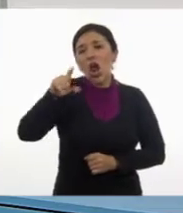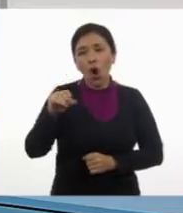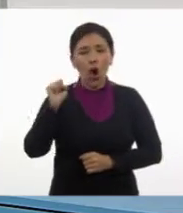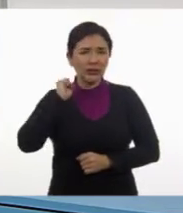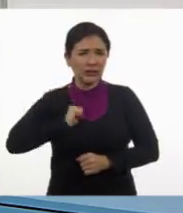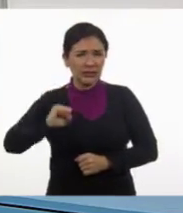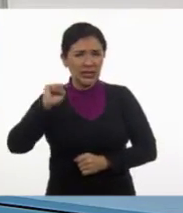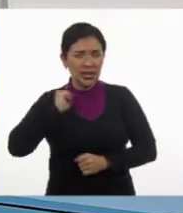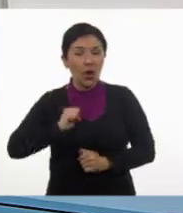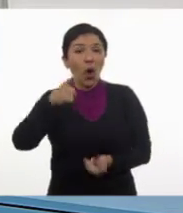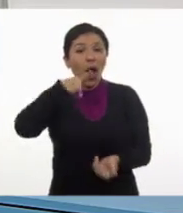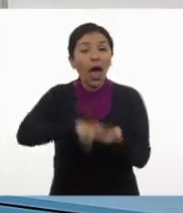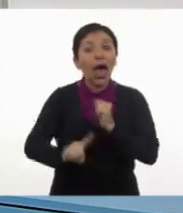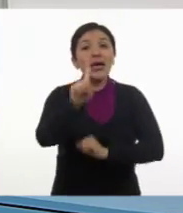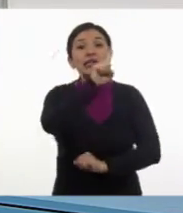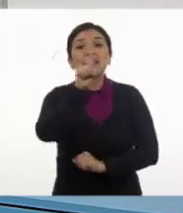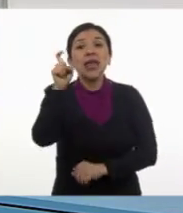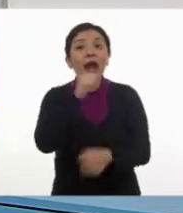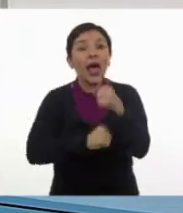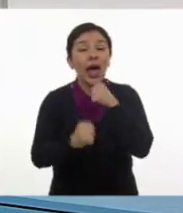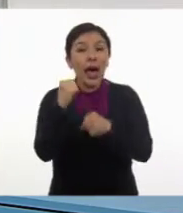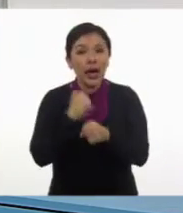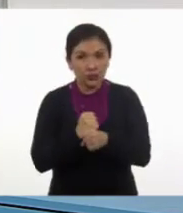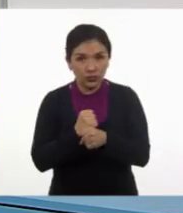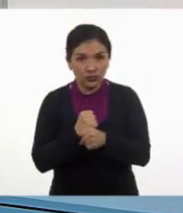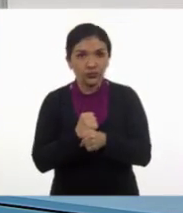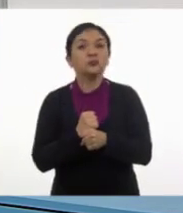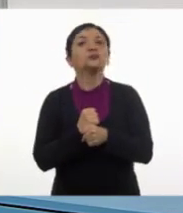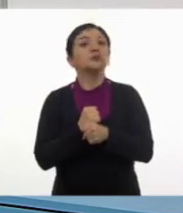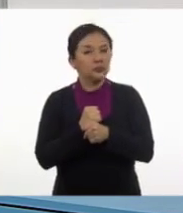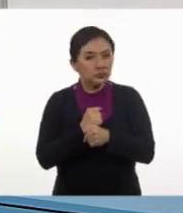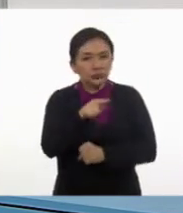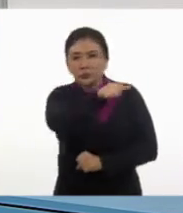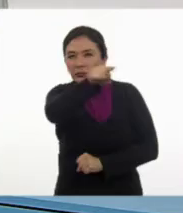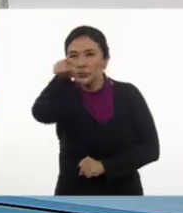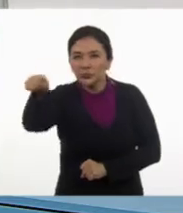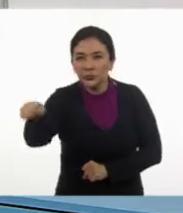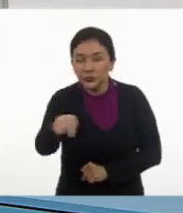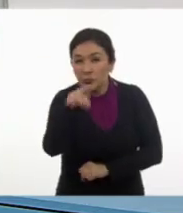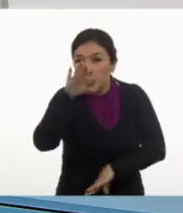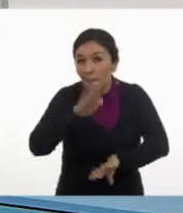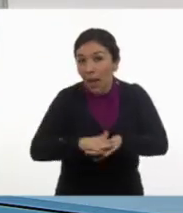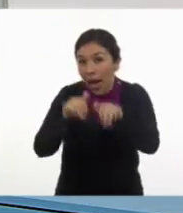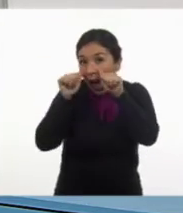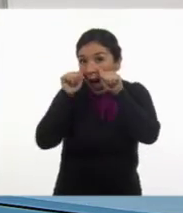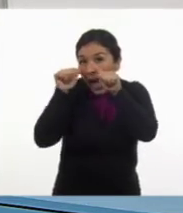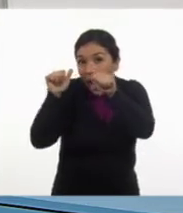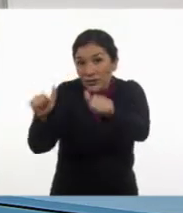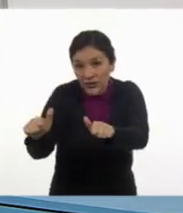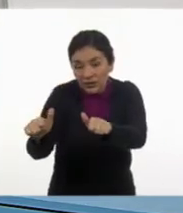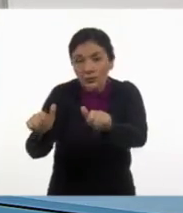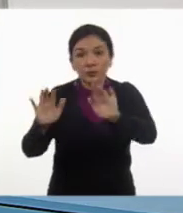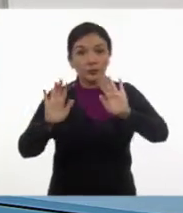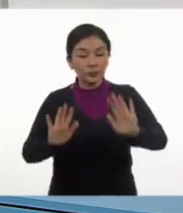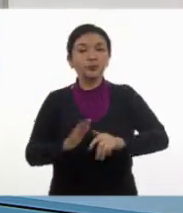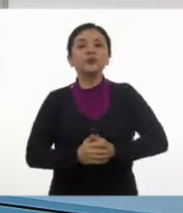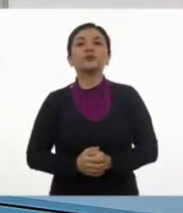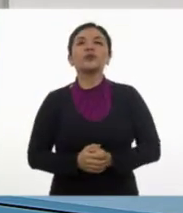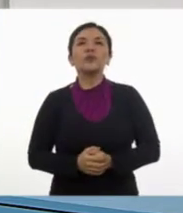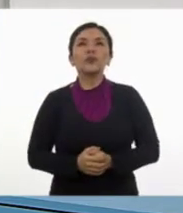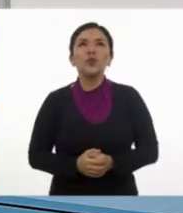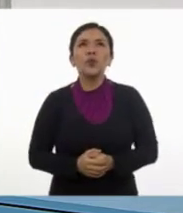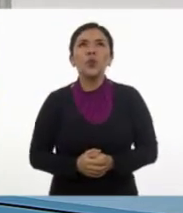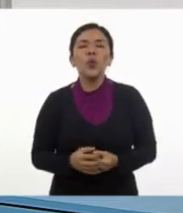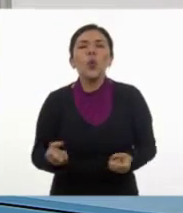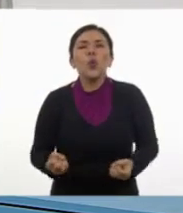a cien años. Ahora sí, allá en casa pongan mucha atención. ¿Hace